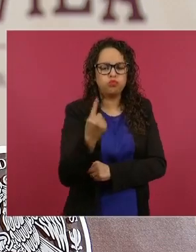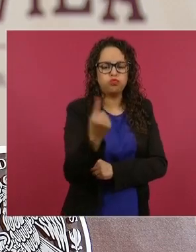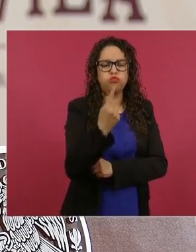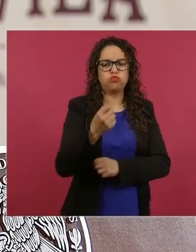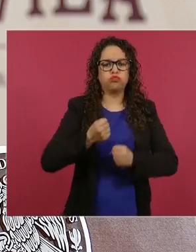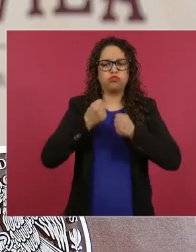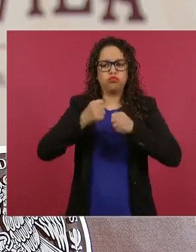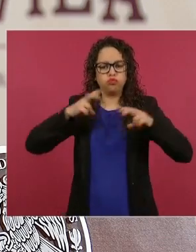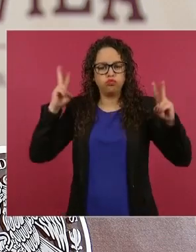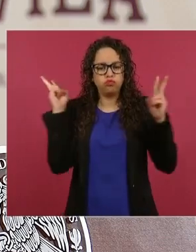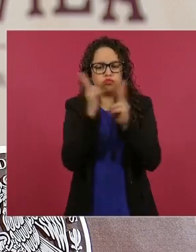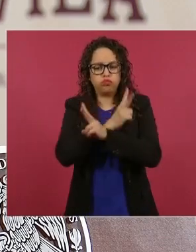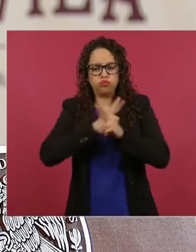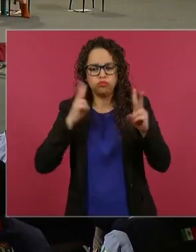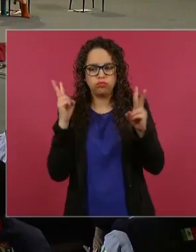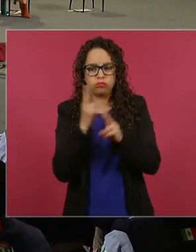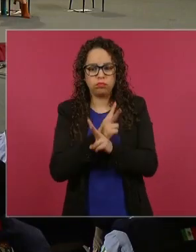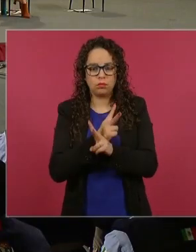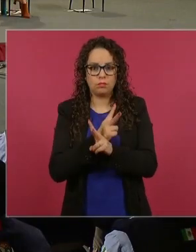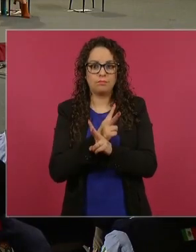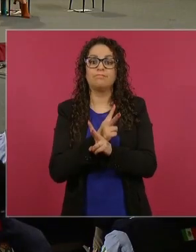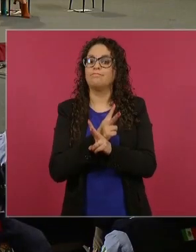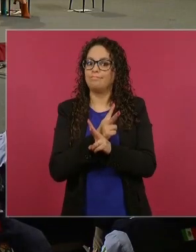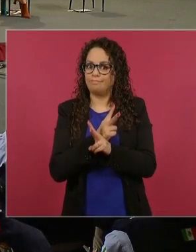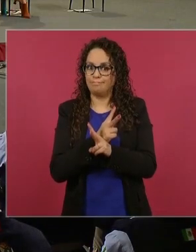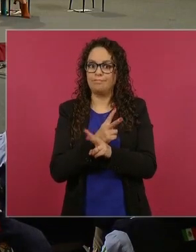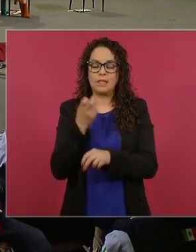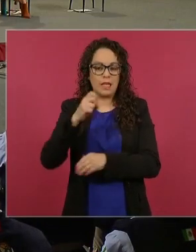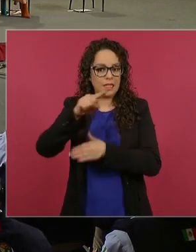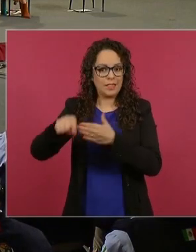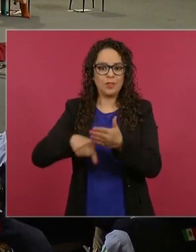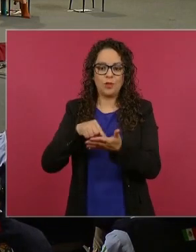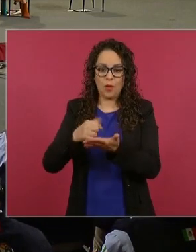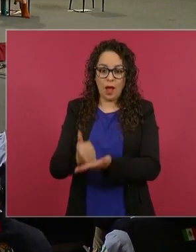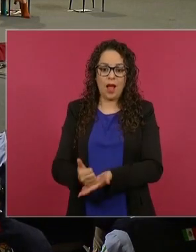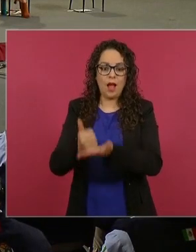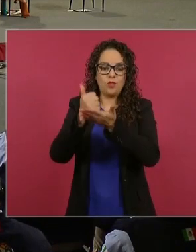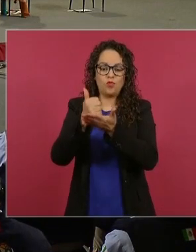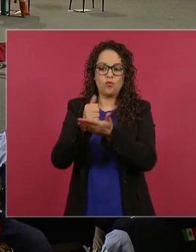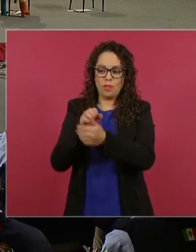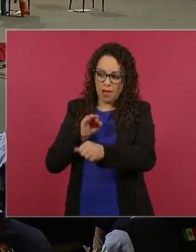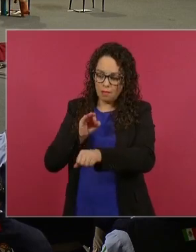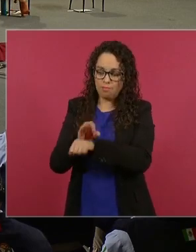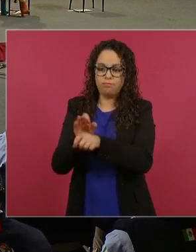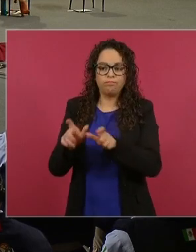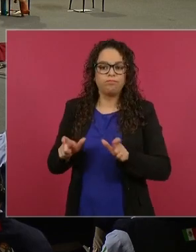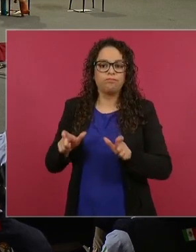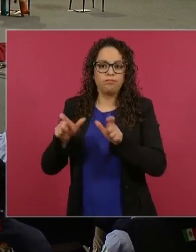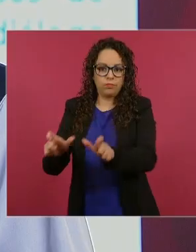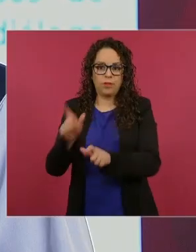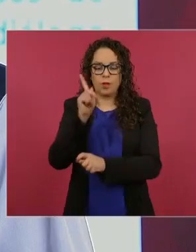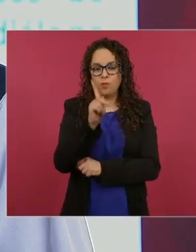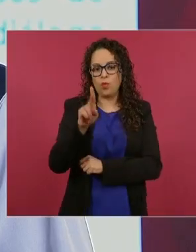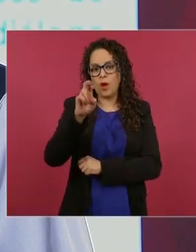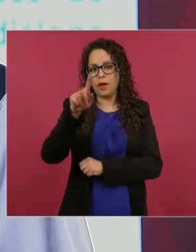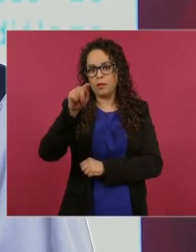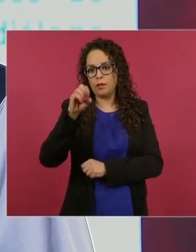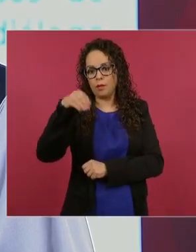esta área natural y va a ser para un cuidado de Puerto Morelos. Y por último quisiera